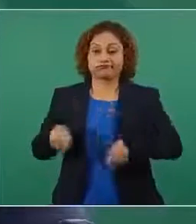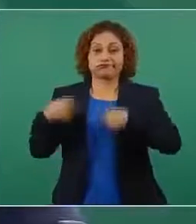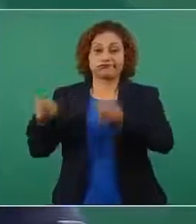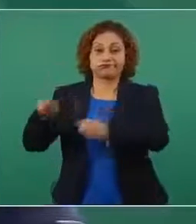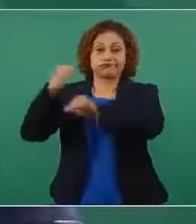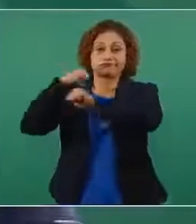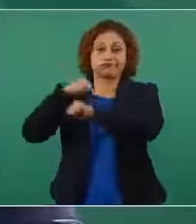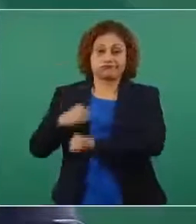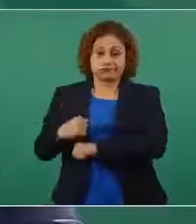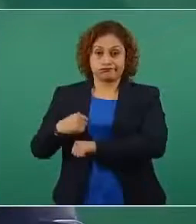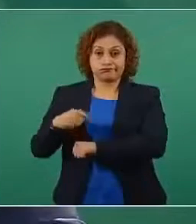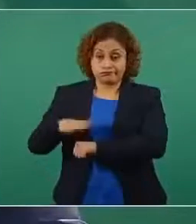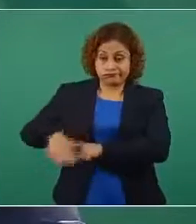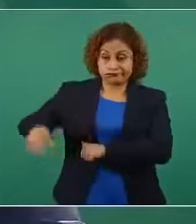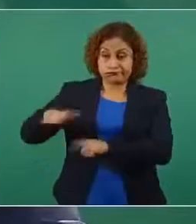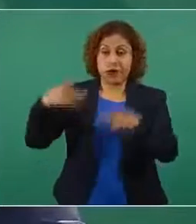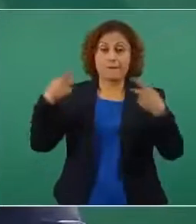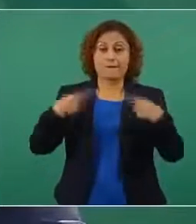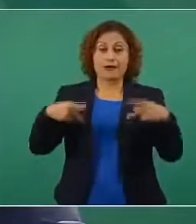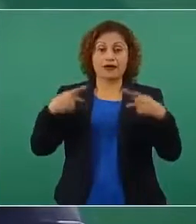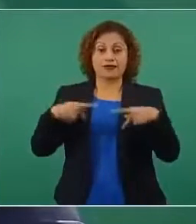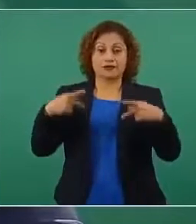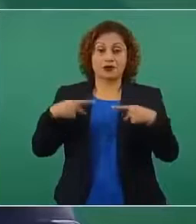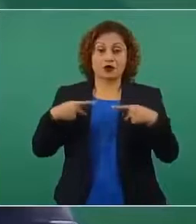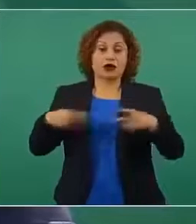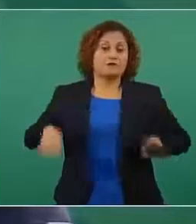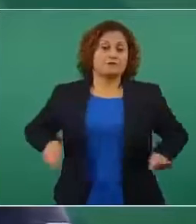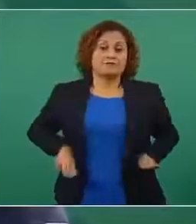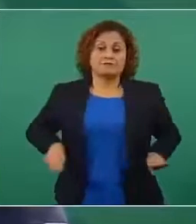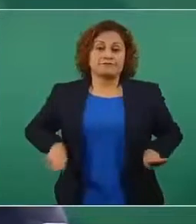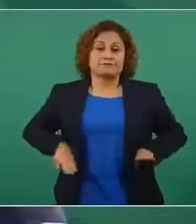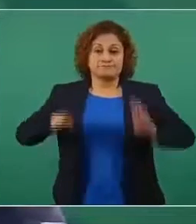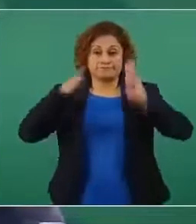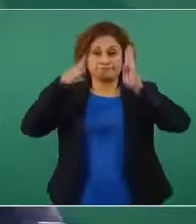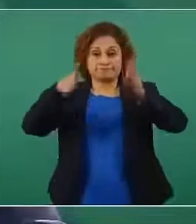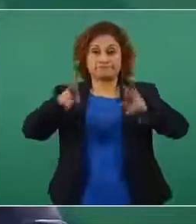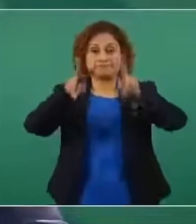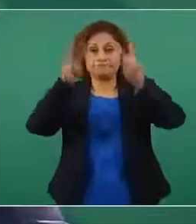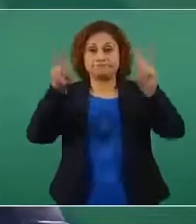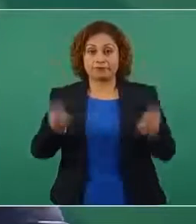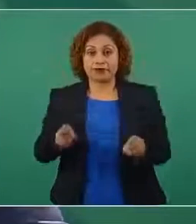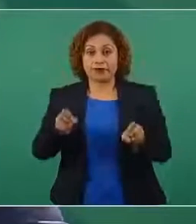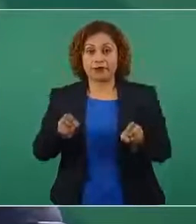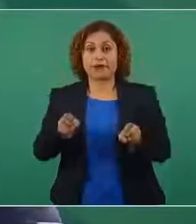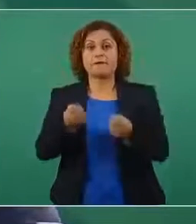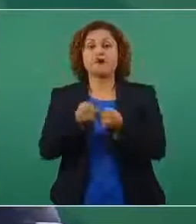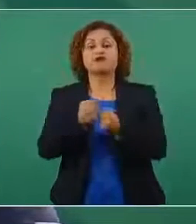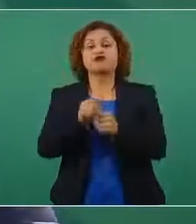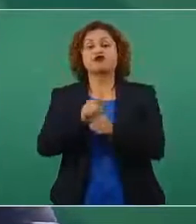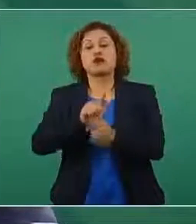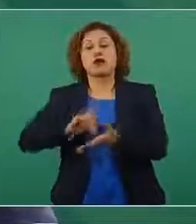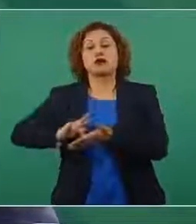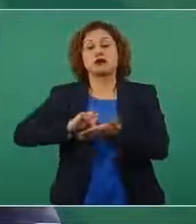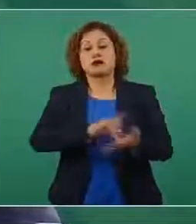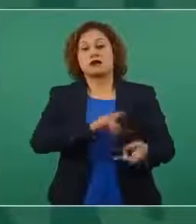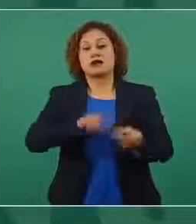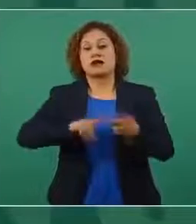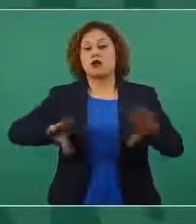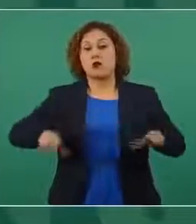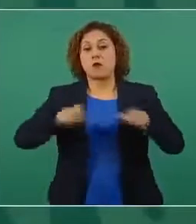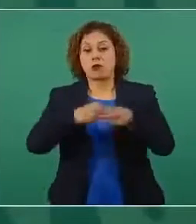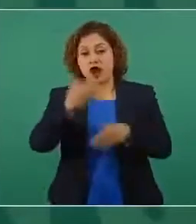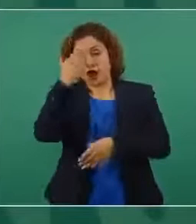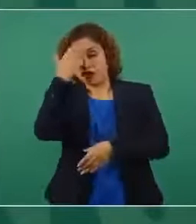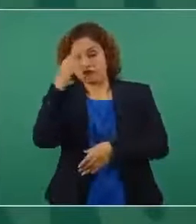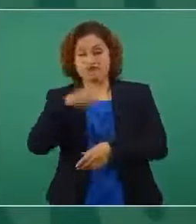no afín a la propiedad social no afín a los ejidos a las comunidades